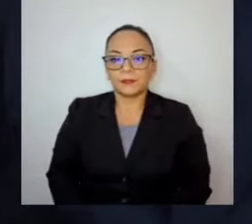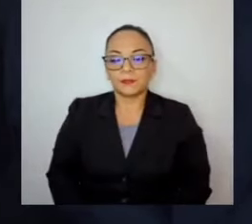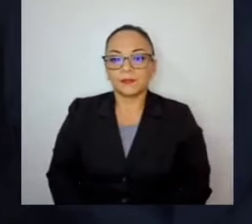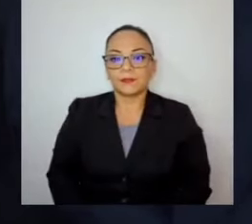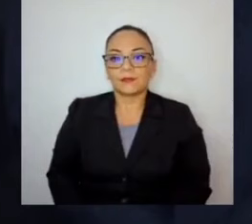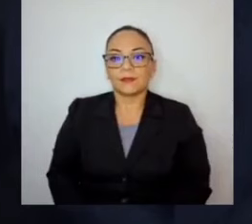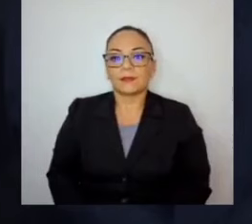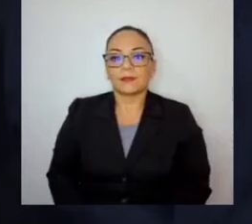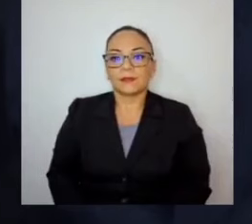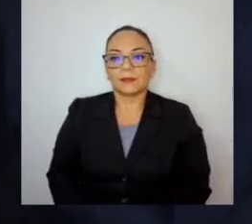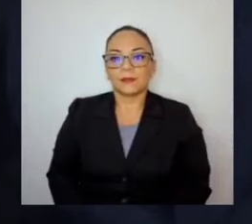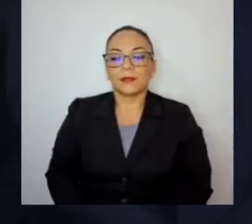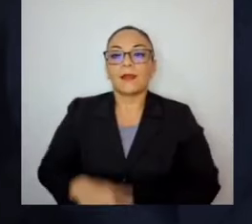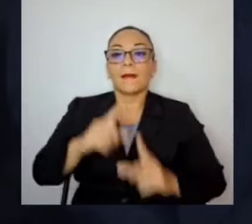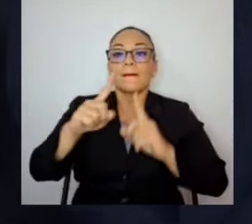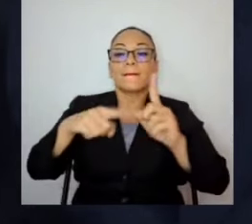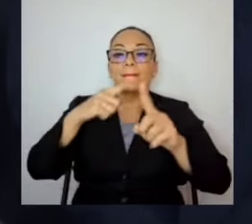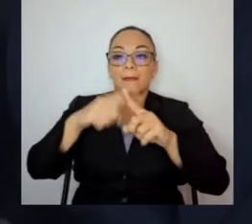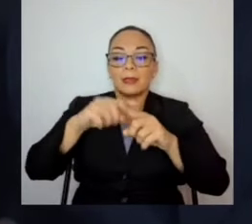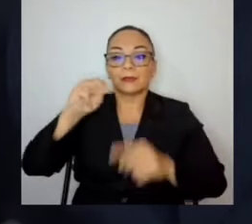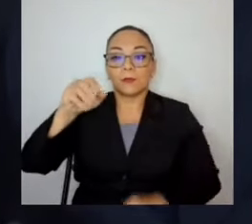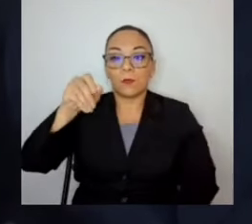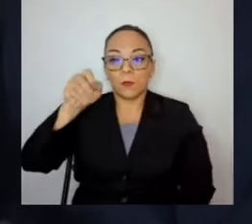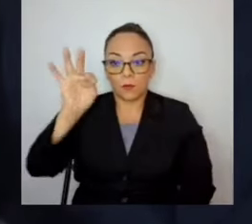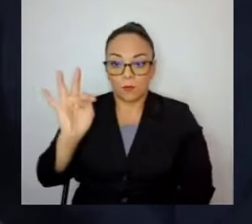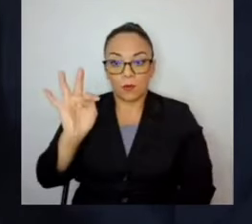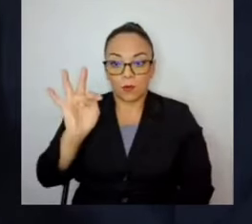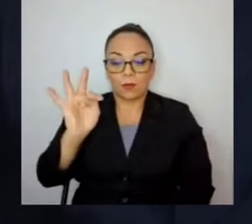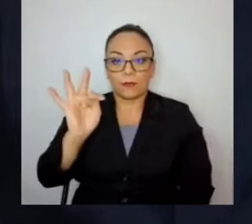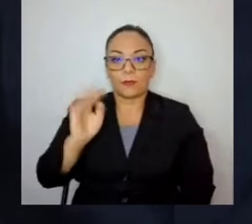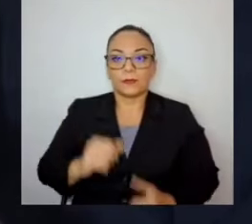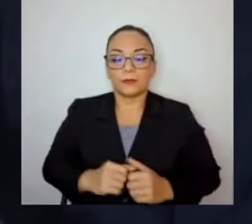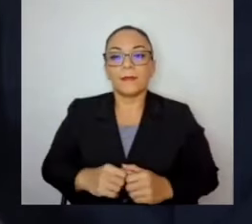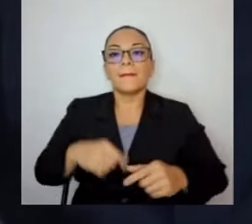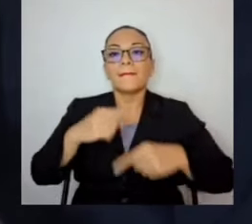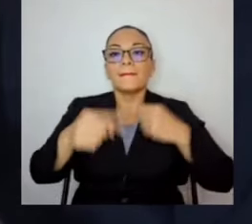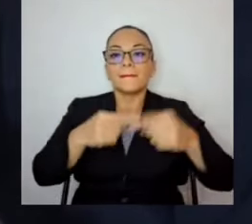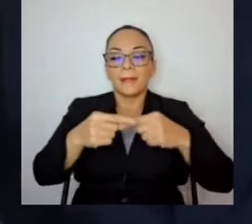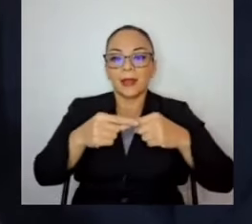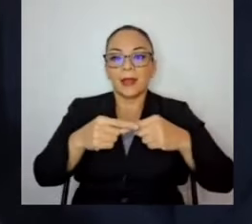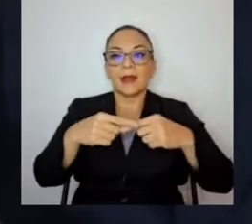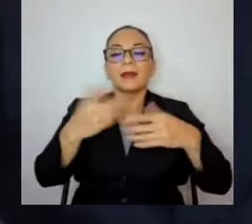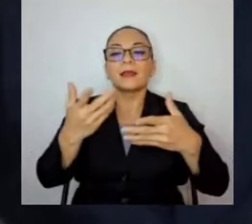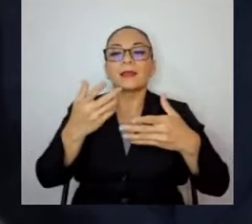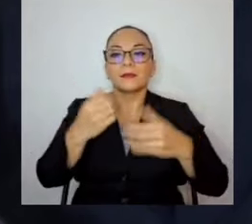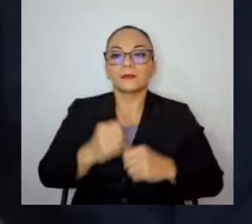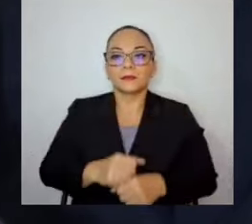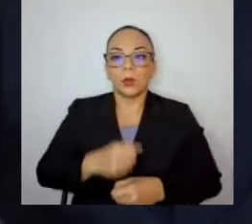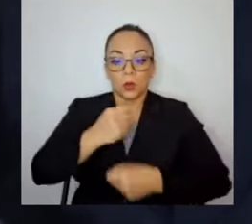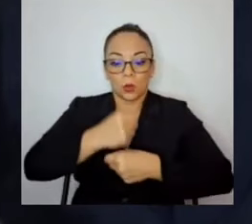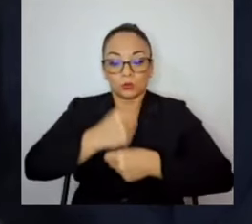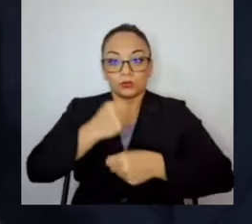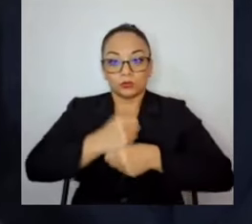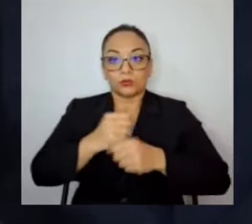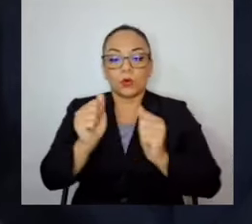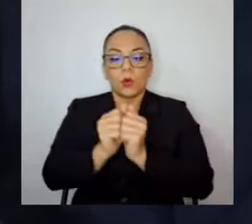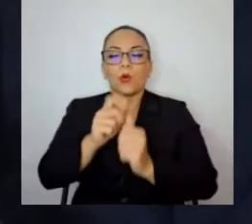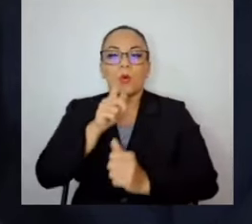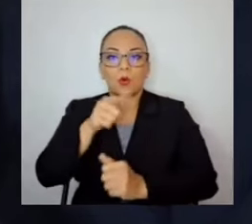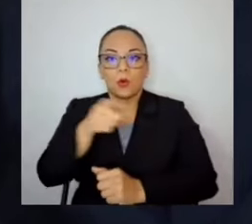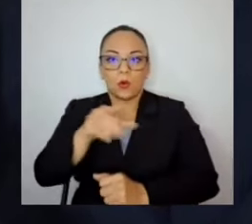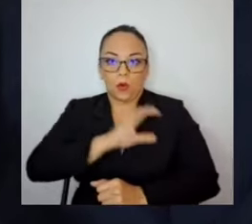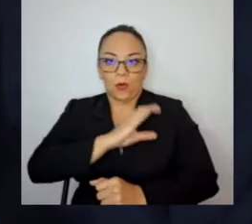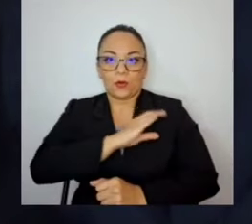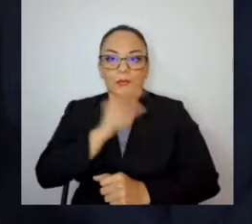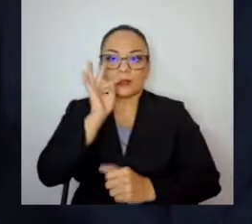Adicionalmente, el Ministerio de Obras Públicas y Transportes realizará un operativo con los oficiales de tránsito para